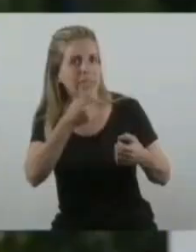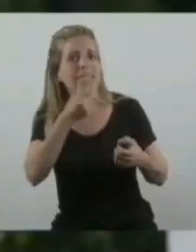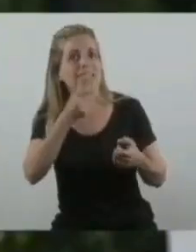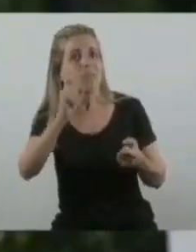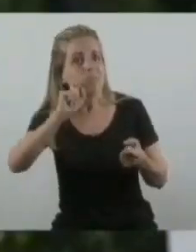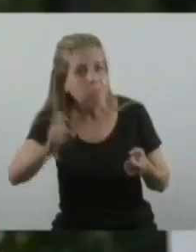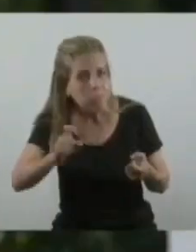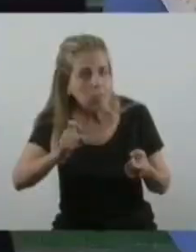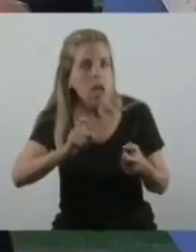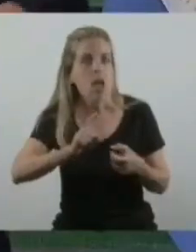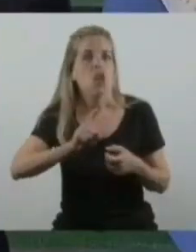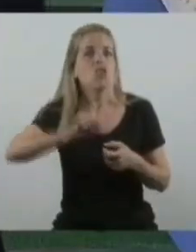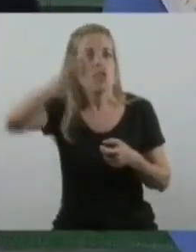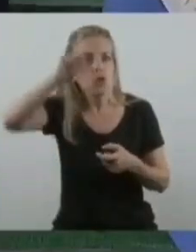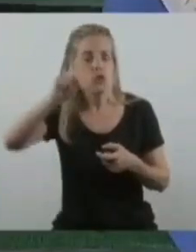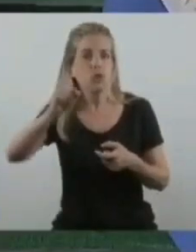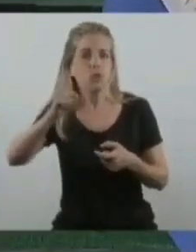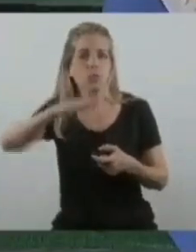Nación nos lo demanda.